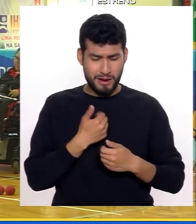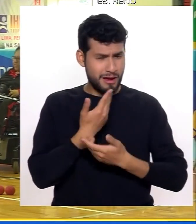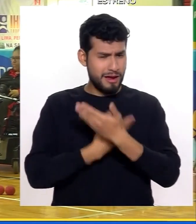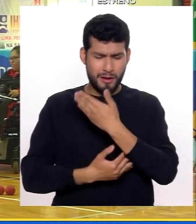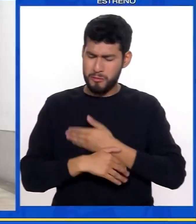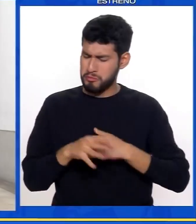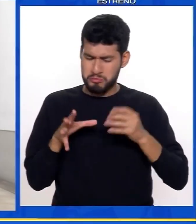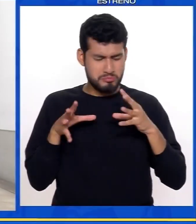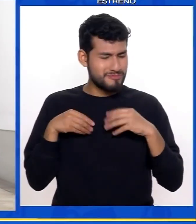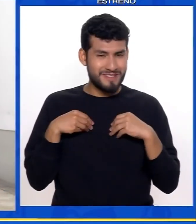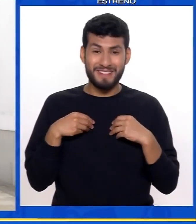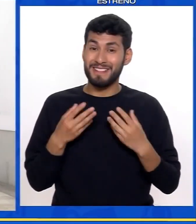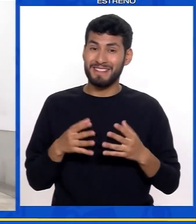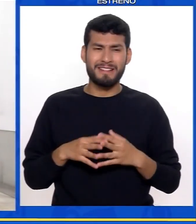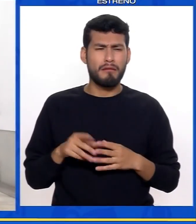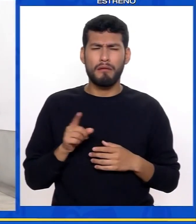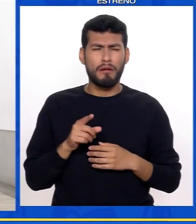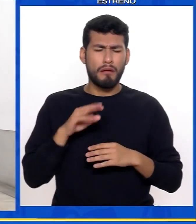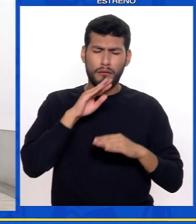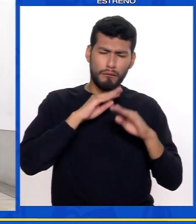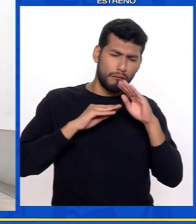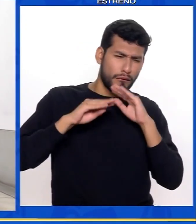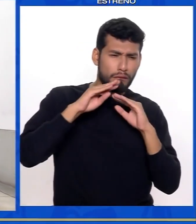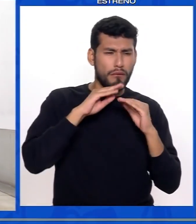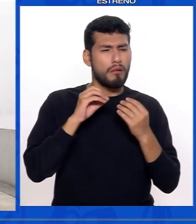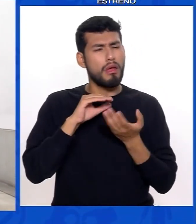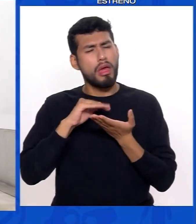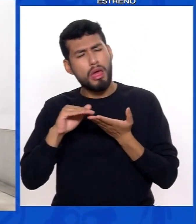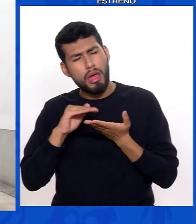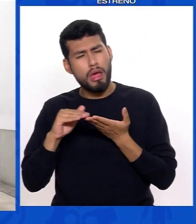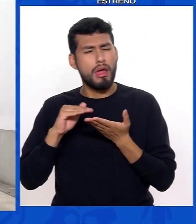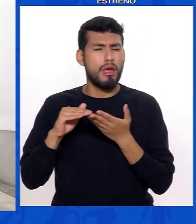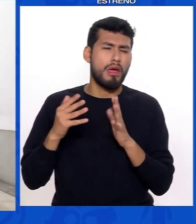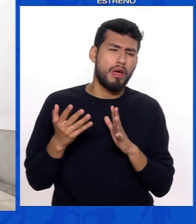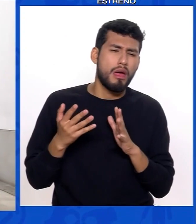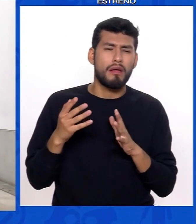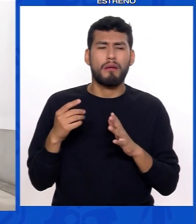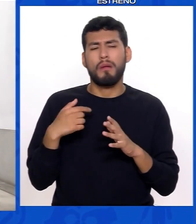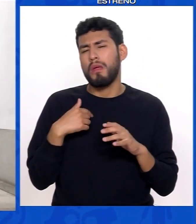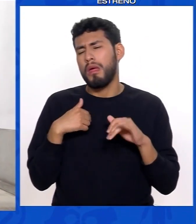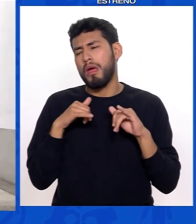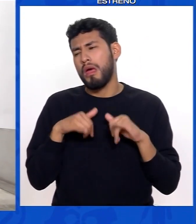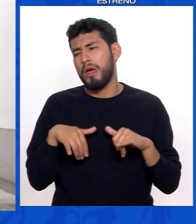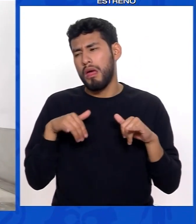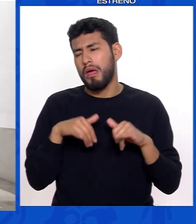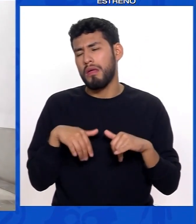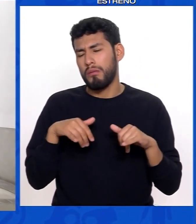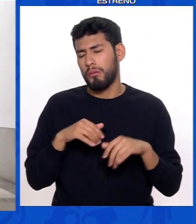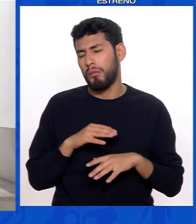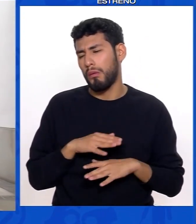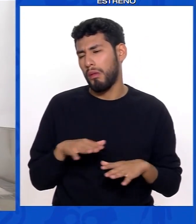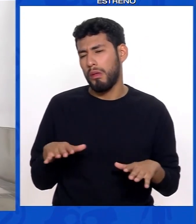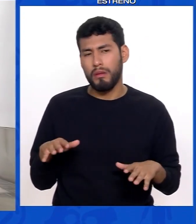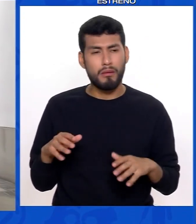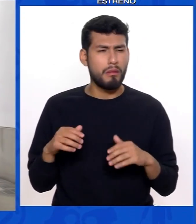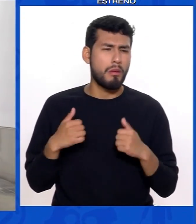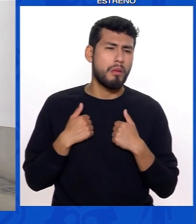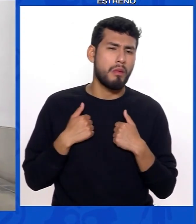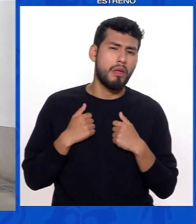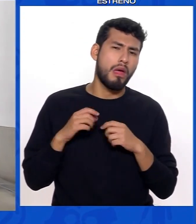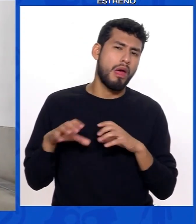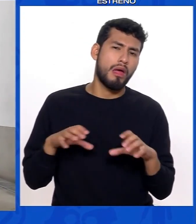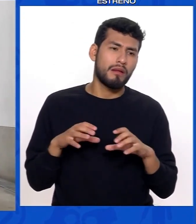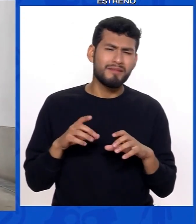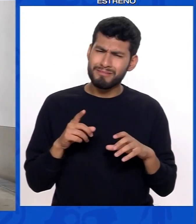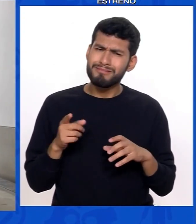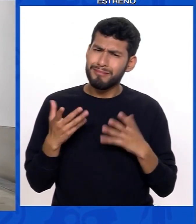discapacidad y no sea una barrera o una excusa para que ella se quede rezagada de algunas